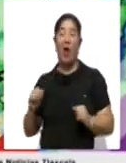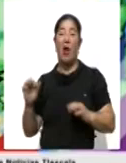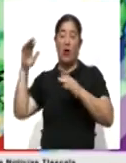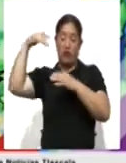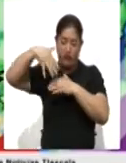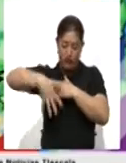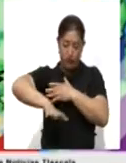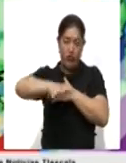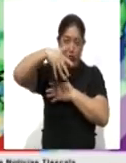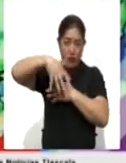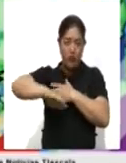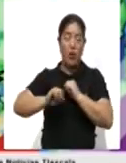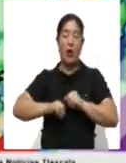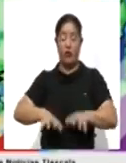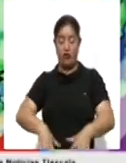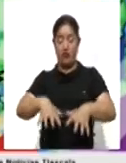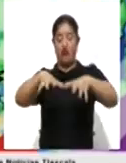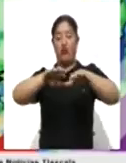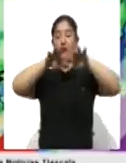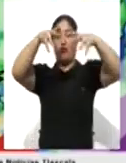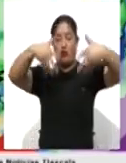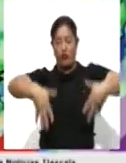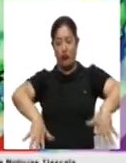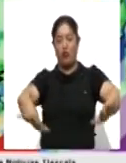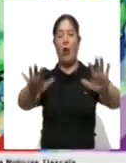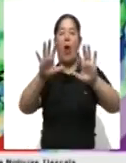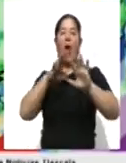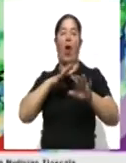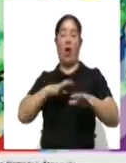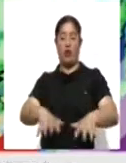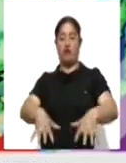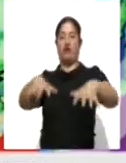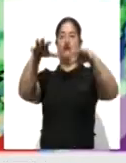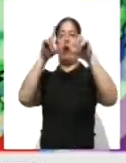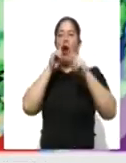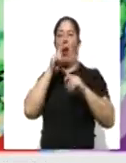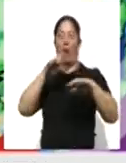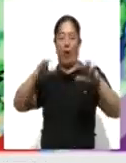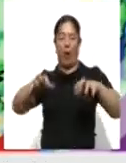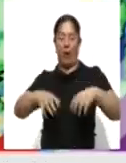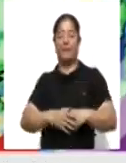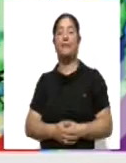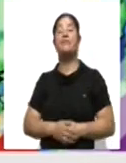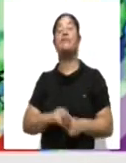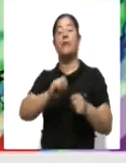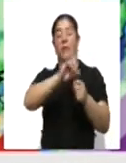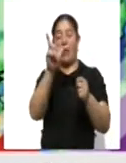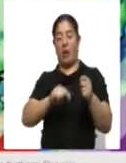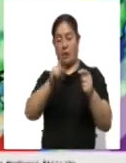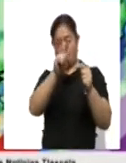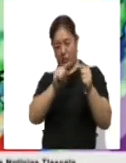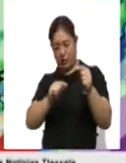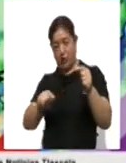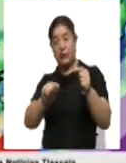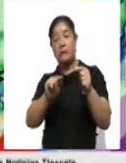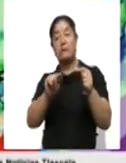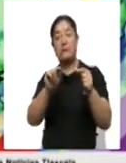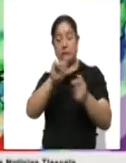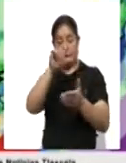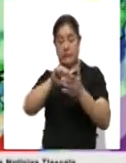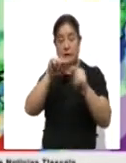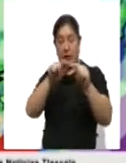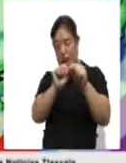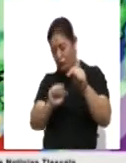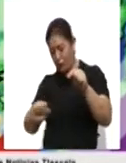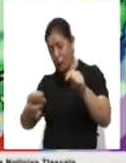de ríos e inundaciones. Por otra parte, la onda tropical número 6 recorre el sur y centro del territorio nacional. Se combina